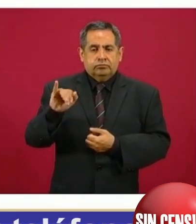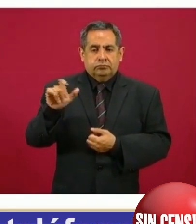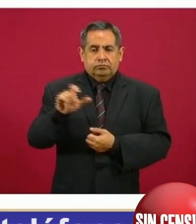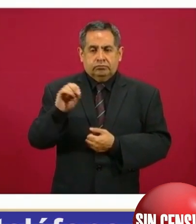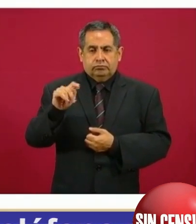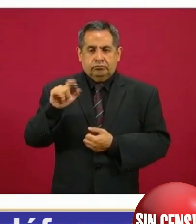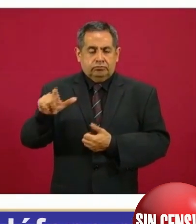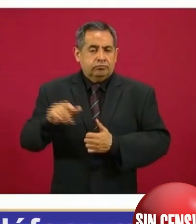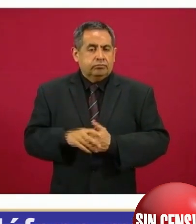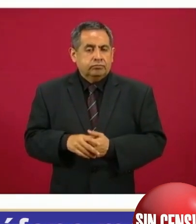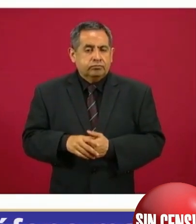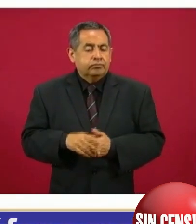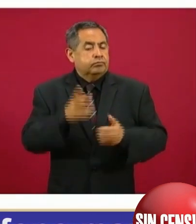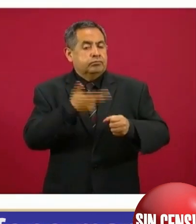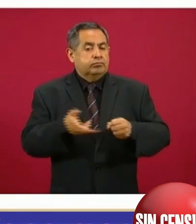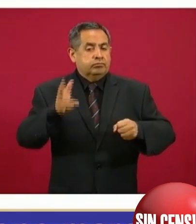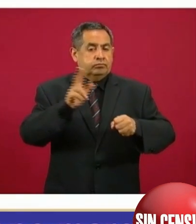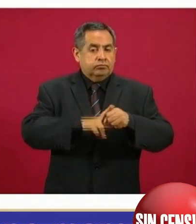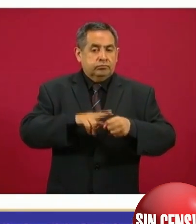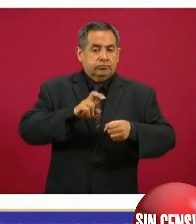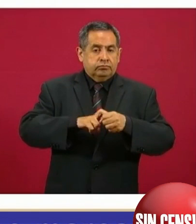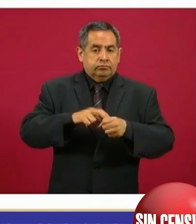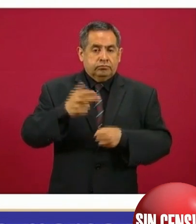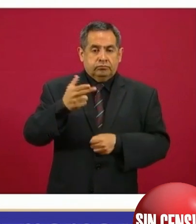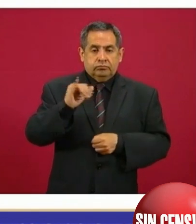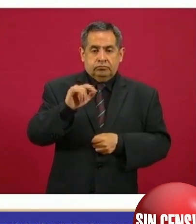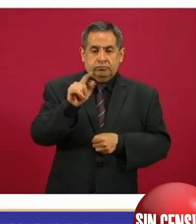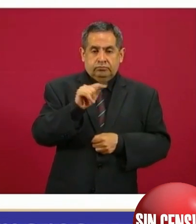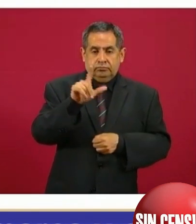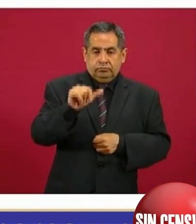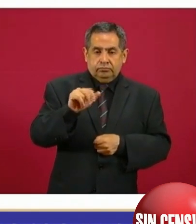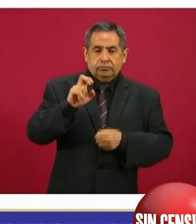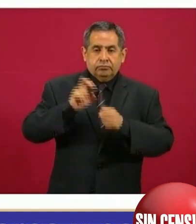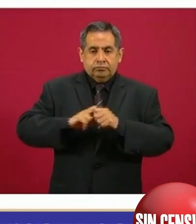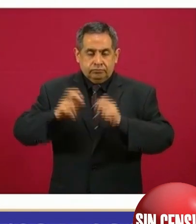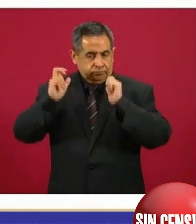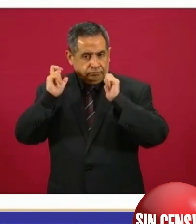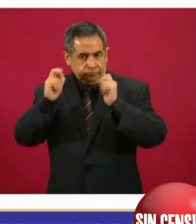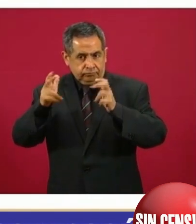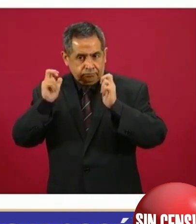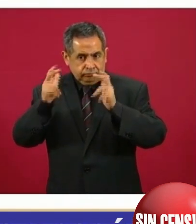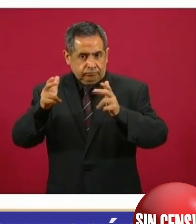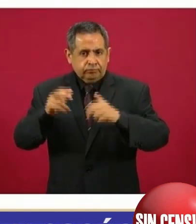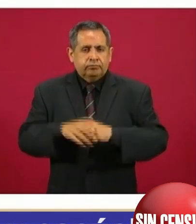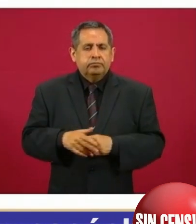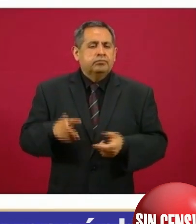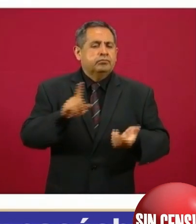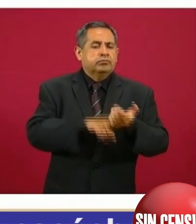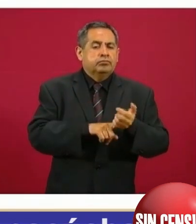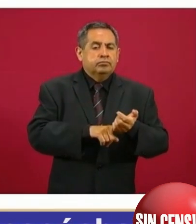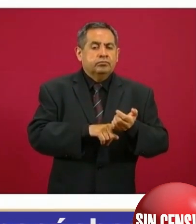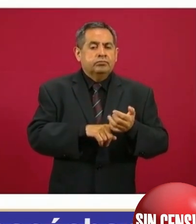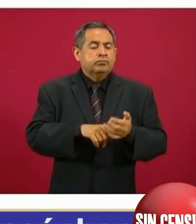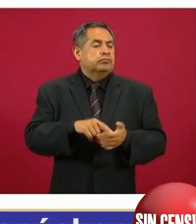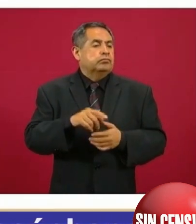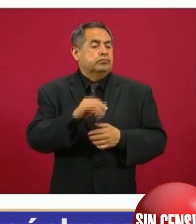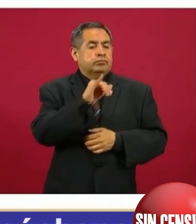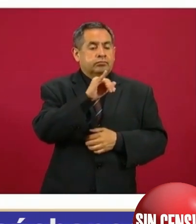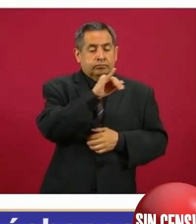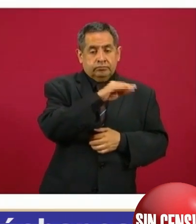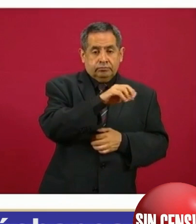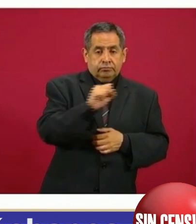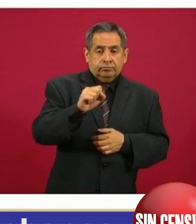de Huistla, Servicios Especiales, en Chiapas, Huistla. En Tepic, Nayarit, el